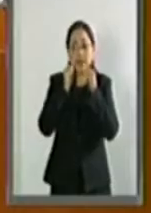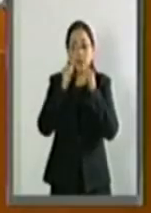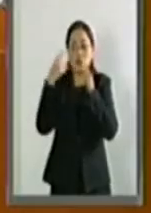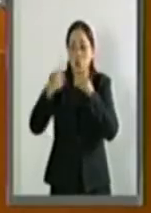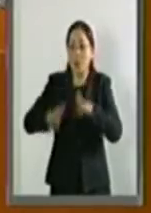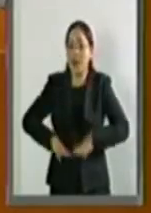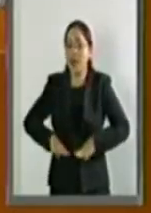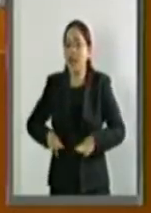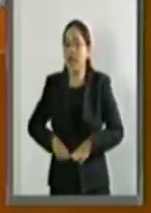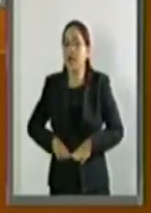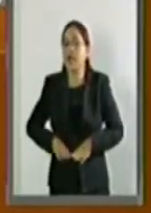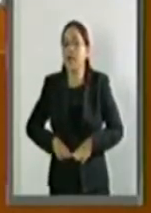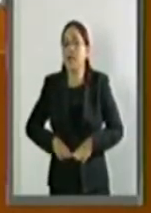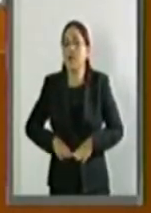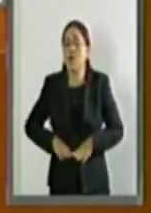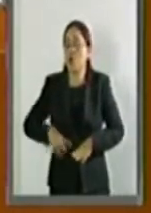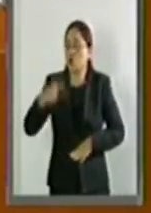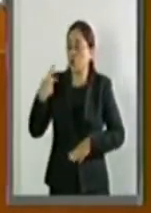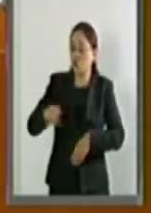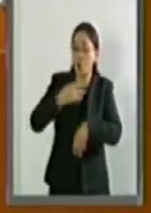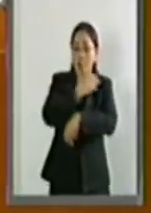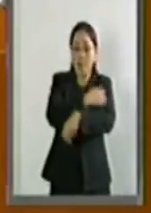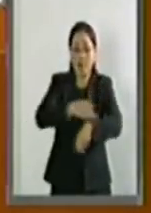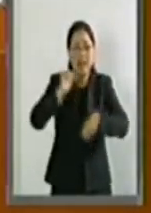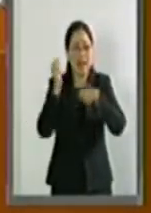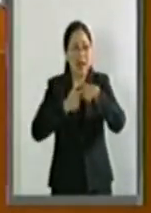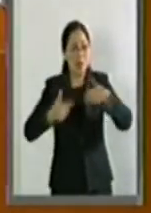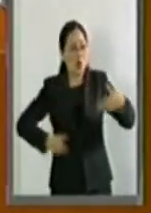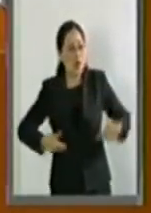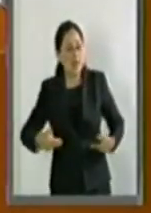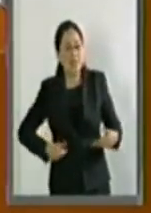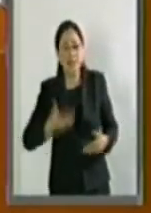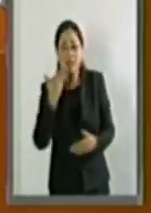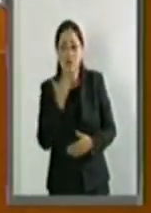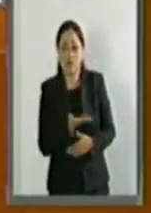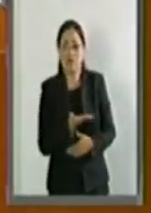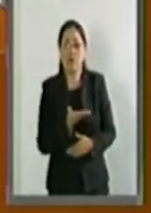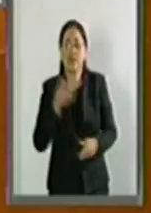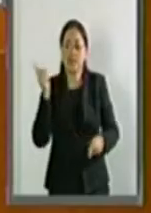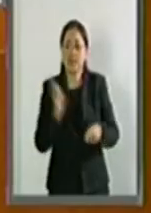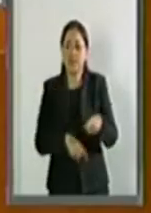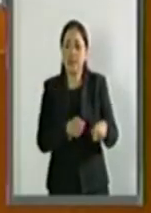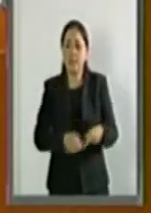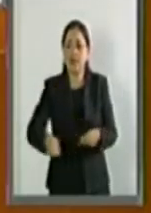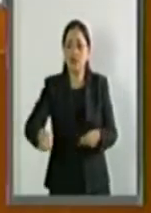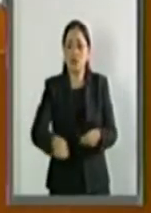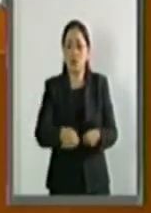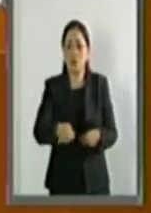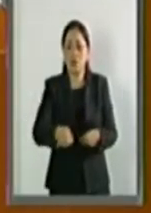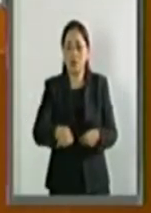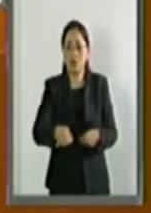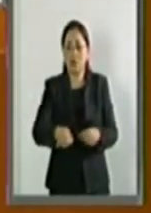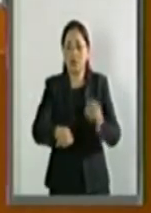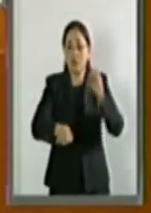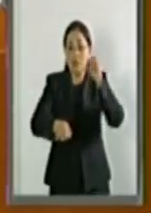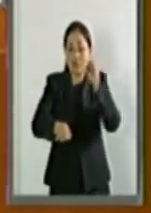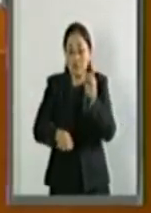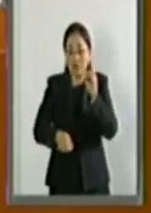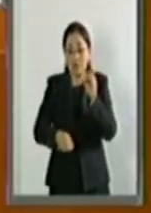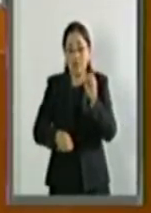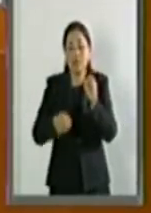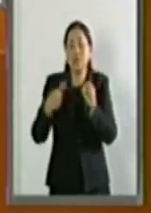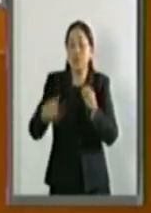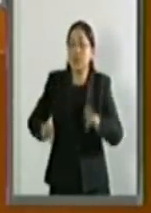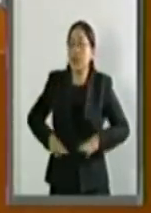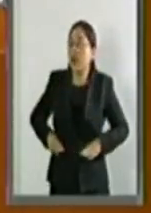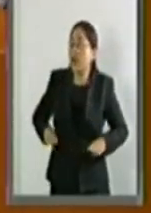parejas o miembros de su familia se molestan con ellas, les quitan su bastón. O bien, parejas